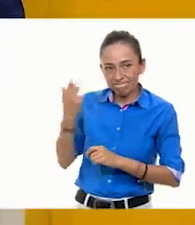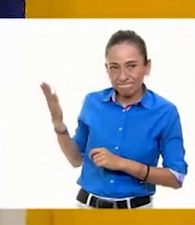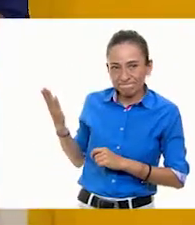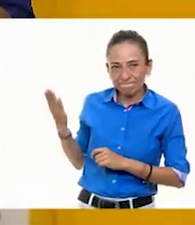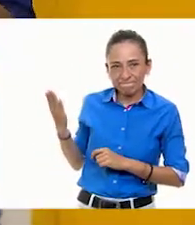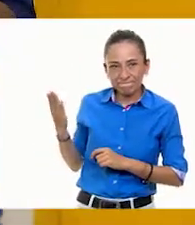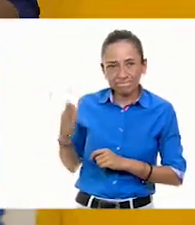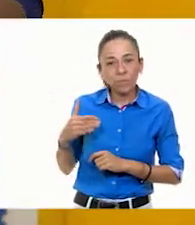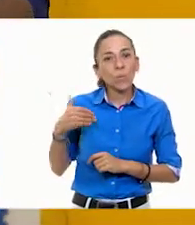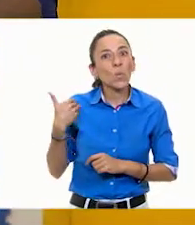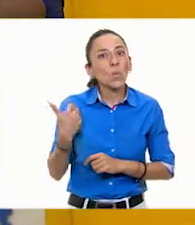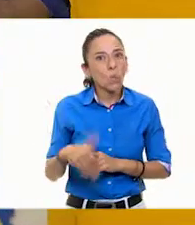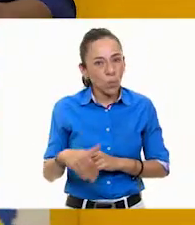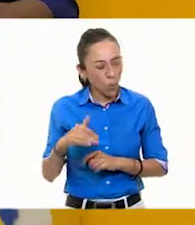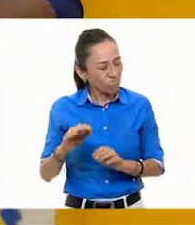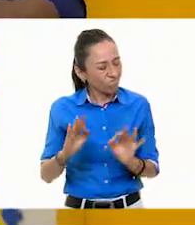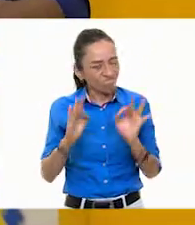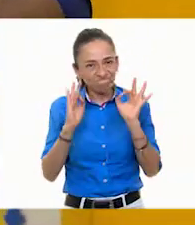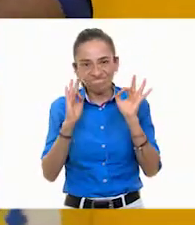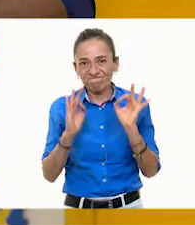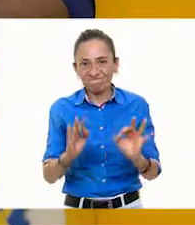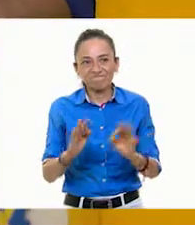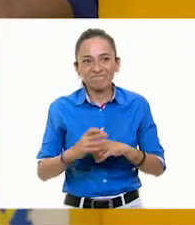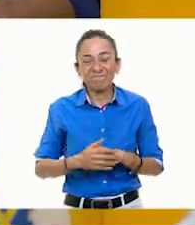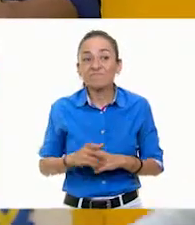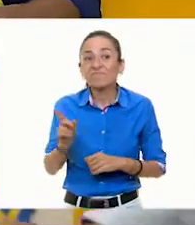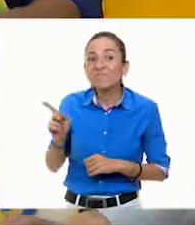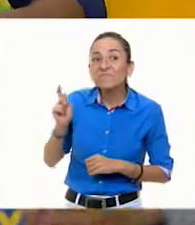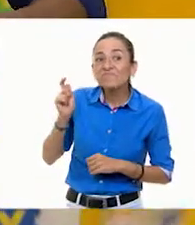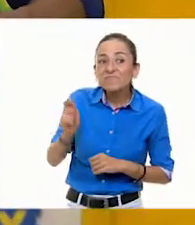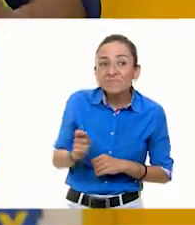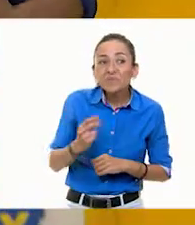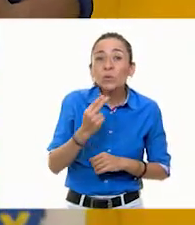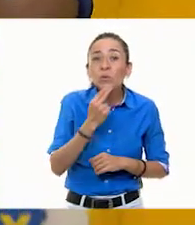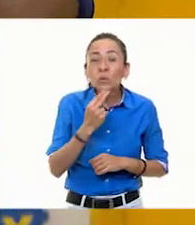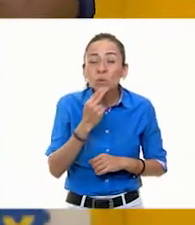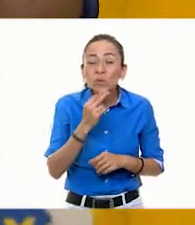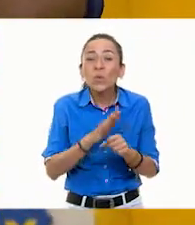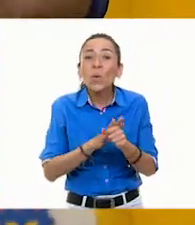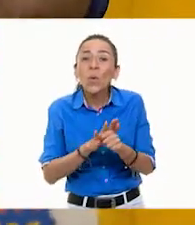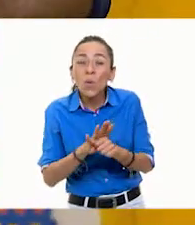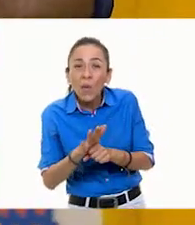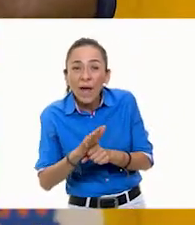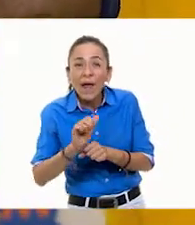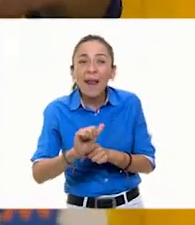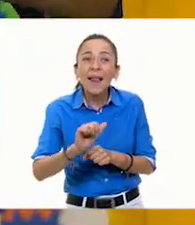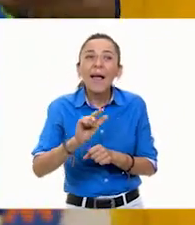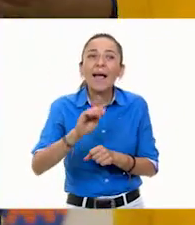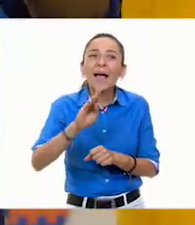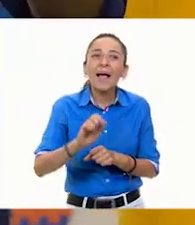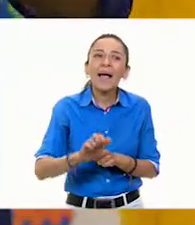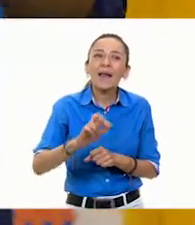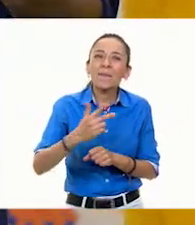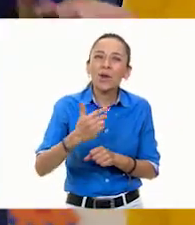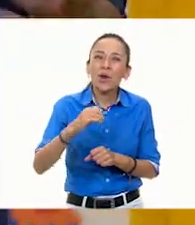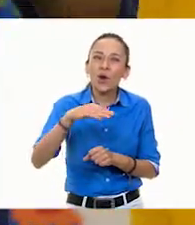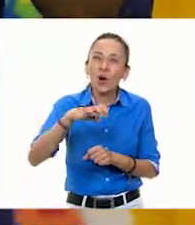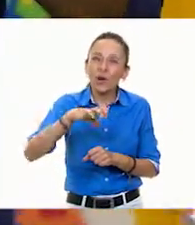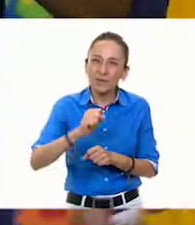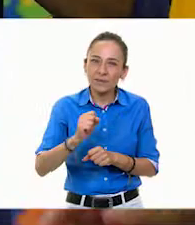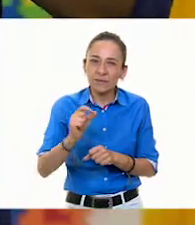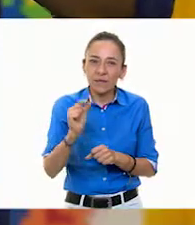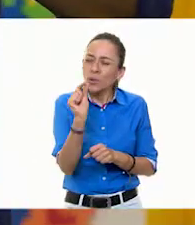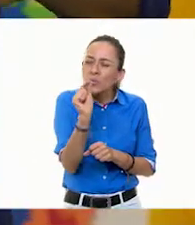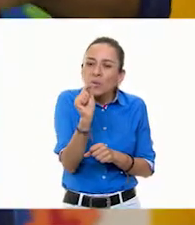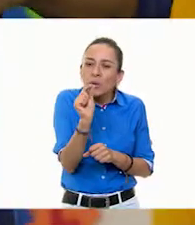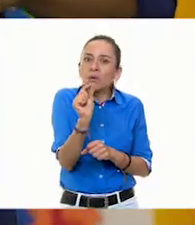Perfecto. Aquí tenemos, utilizó además, alberjones, ¿verdad? Aquí son unas semillas más grandes. Más grandes. Podemos